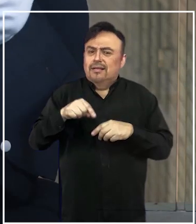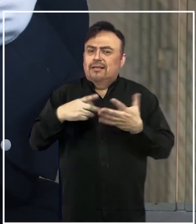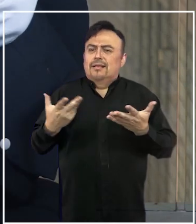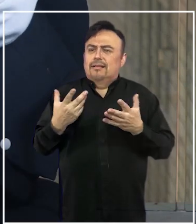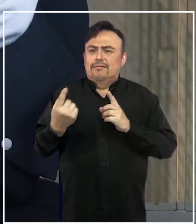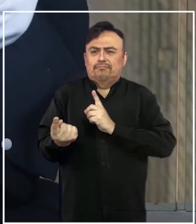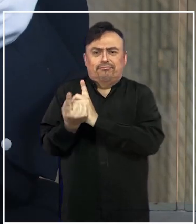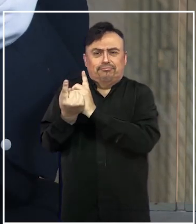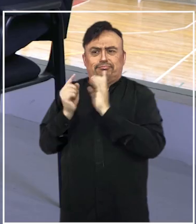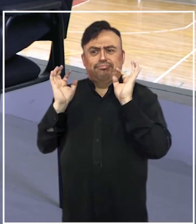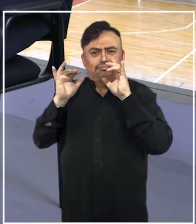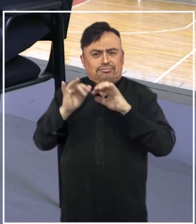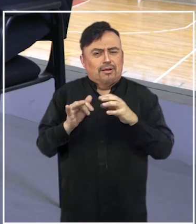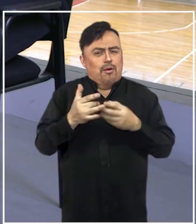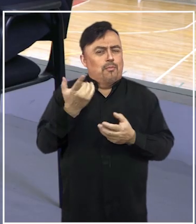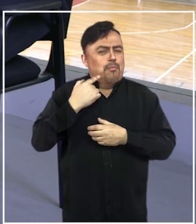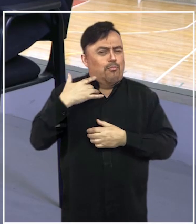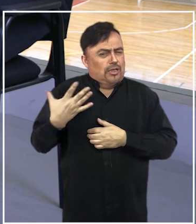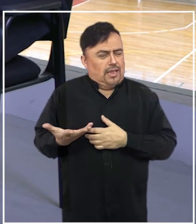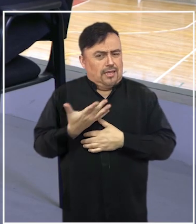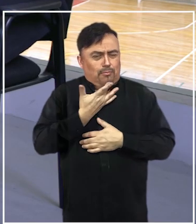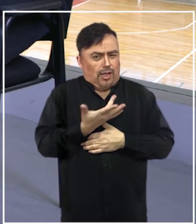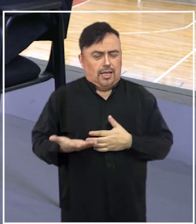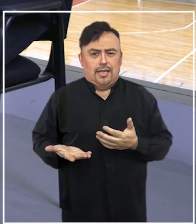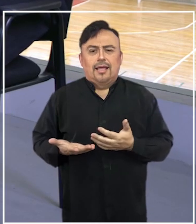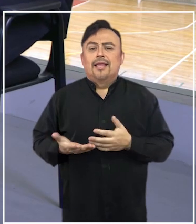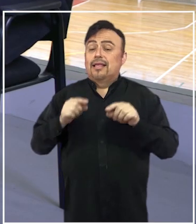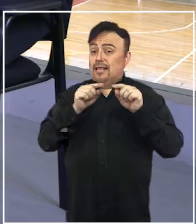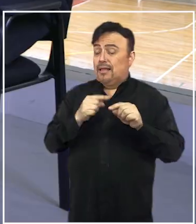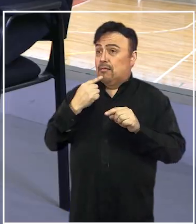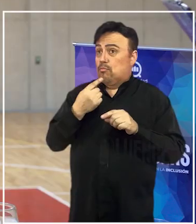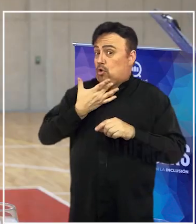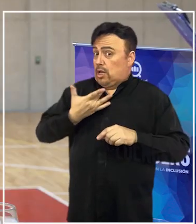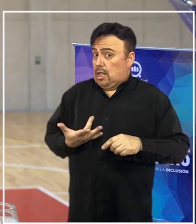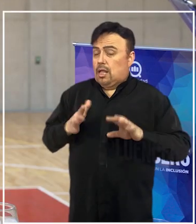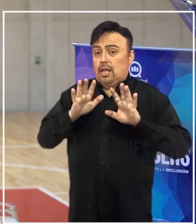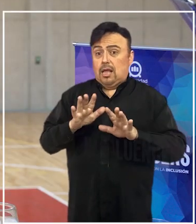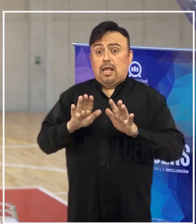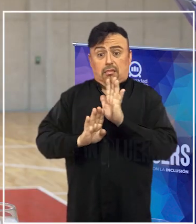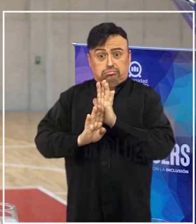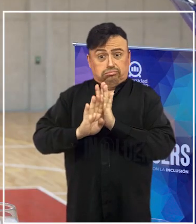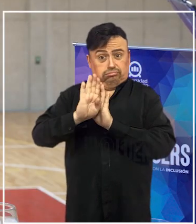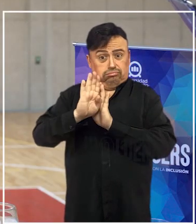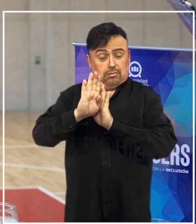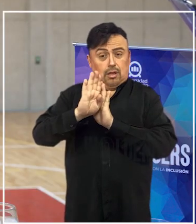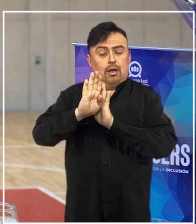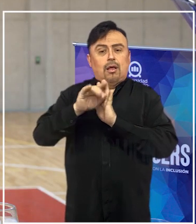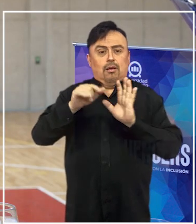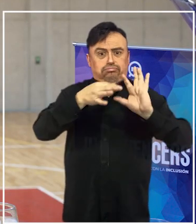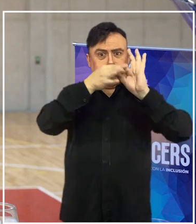tipo de encuentros en nuestro país? Porque de alguna manera el desarrollo de los juegos,